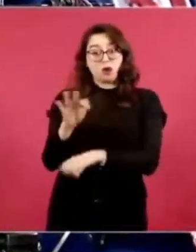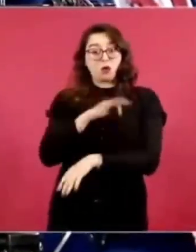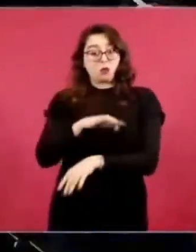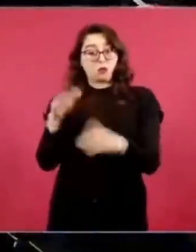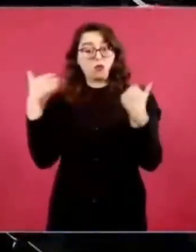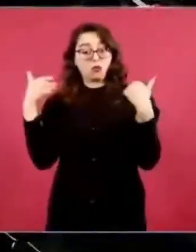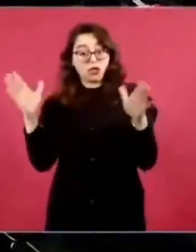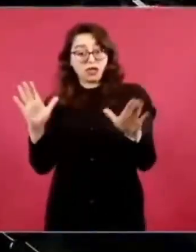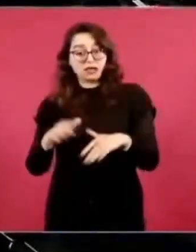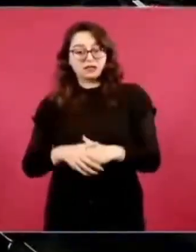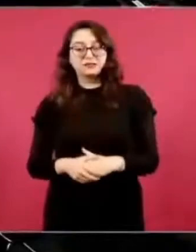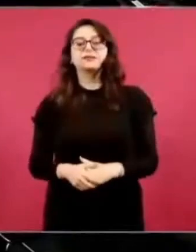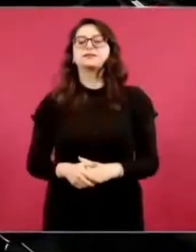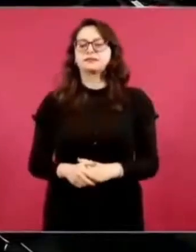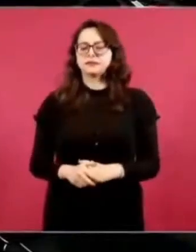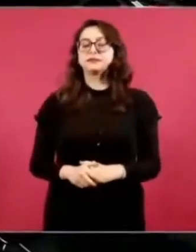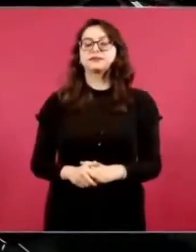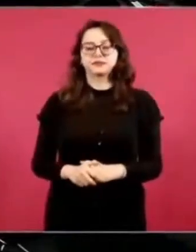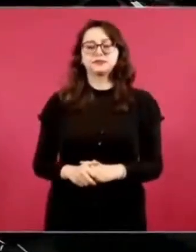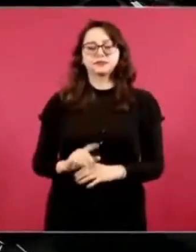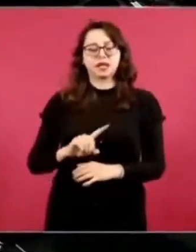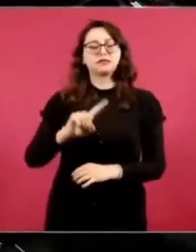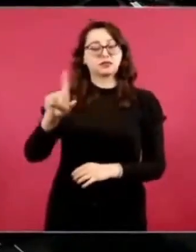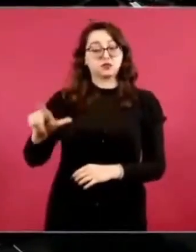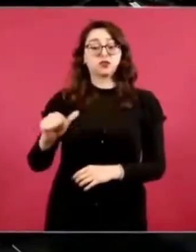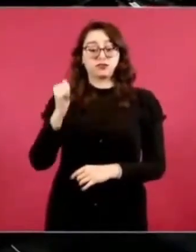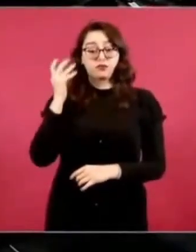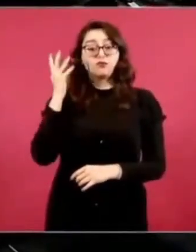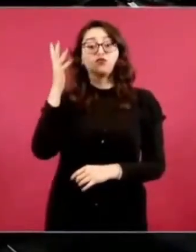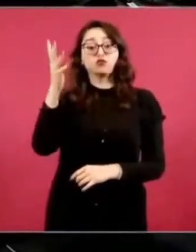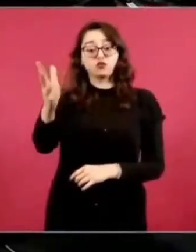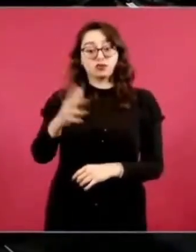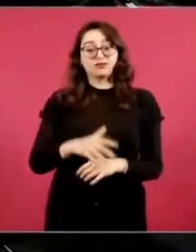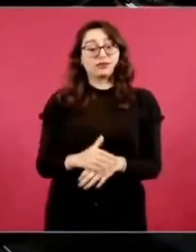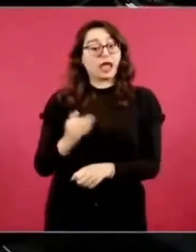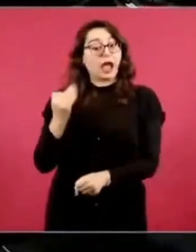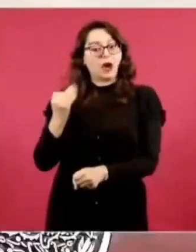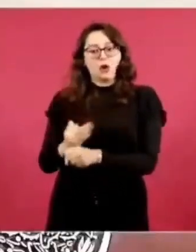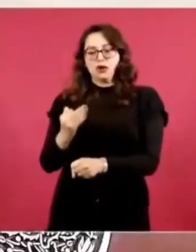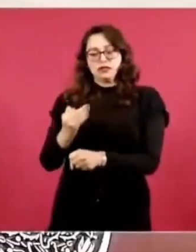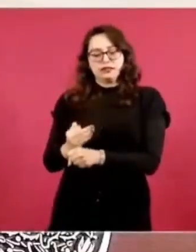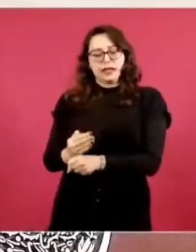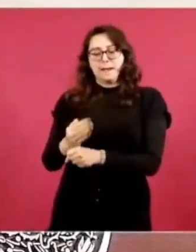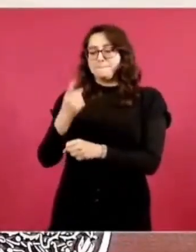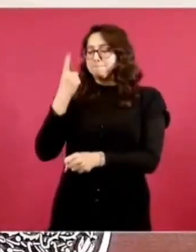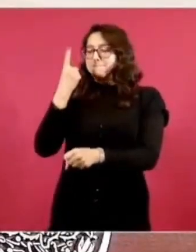Sí, en una segunda etapa, porque lo que queremos es que se consoliden como